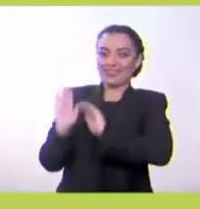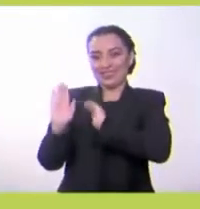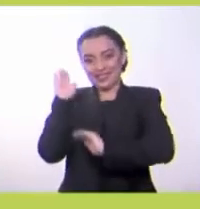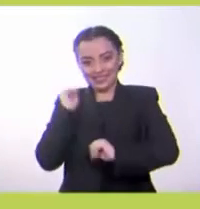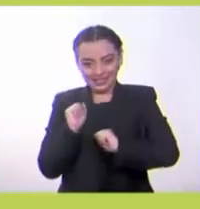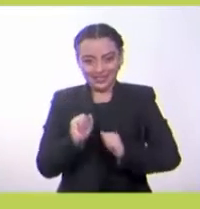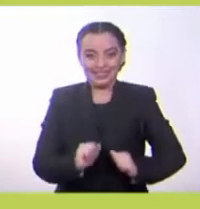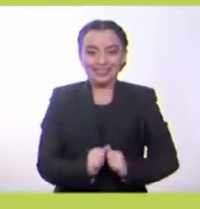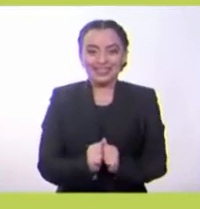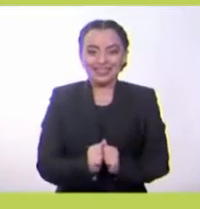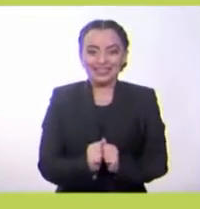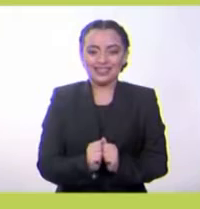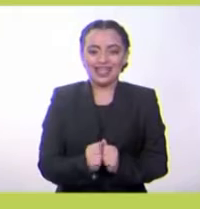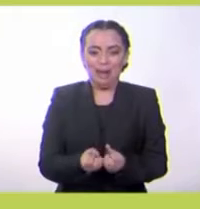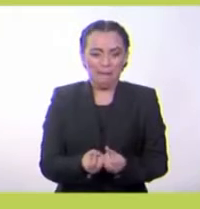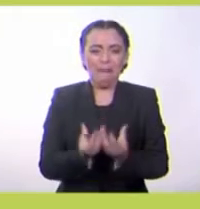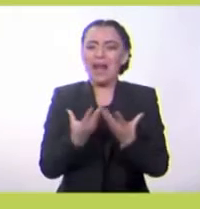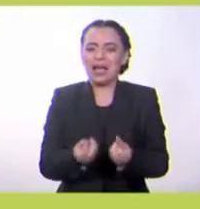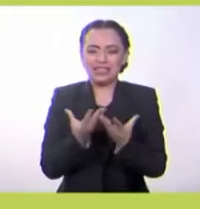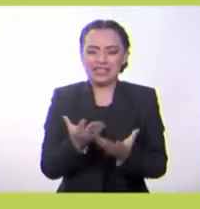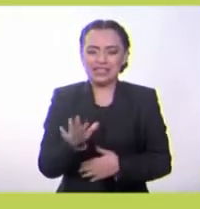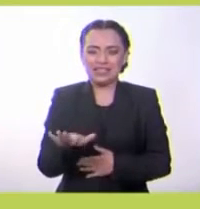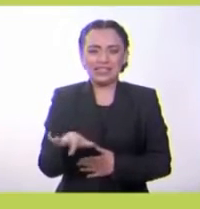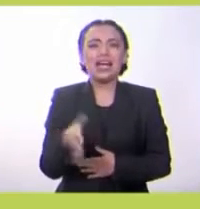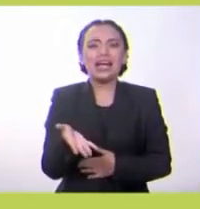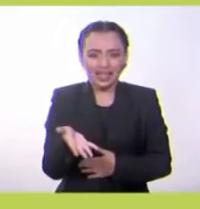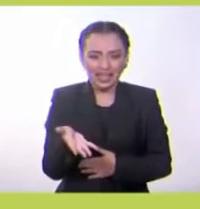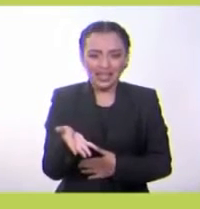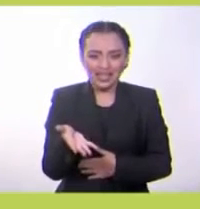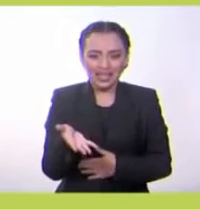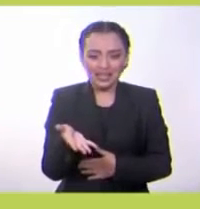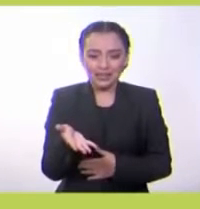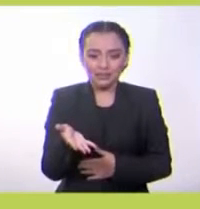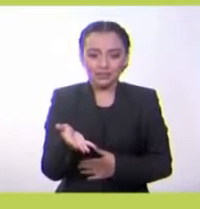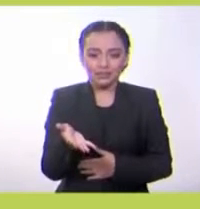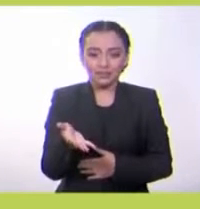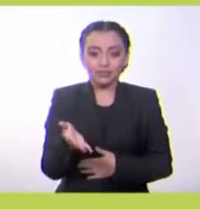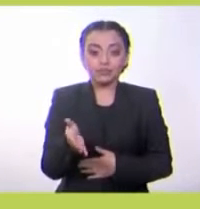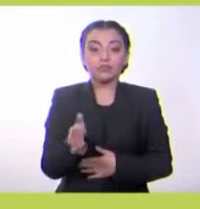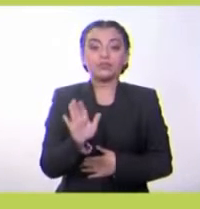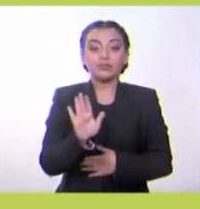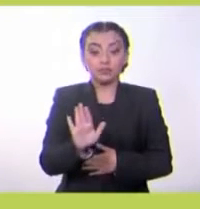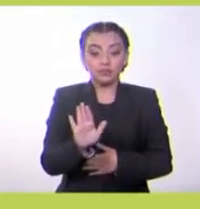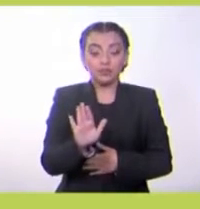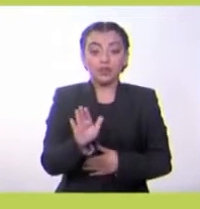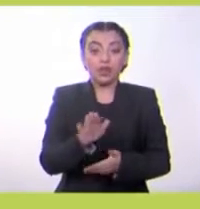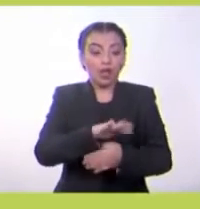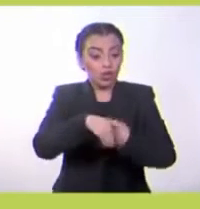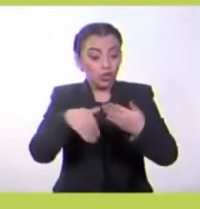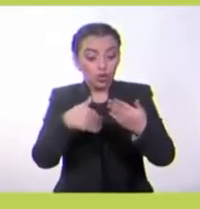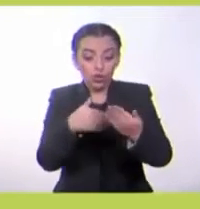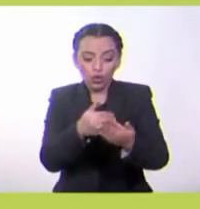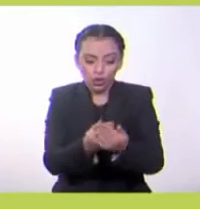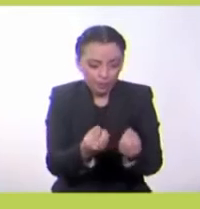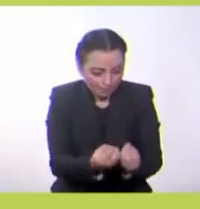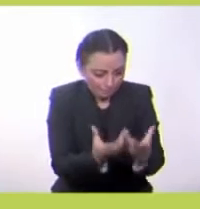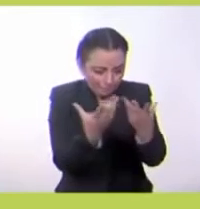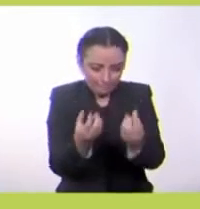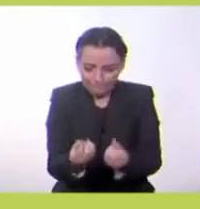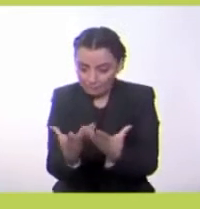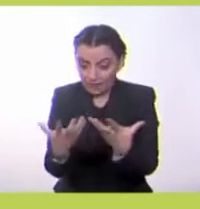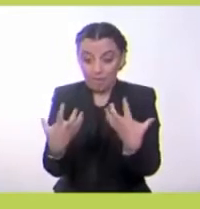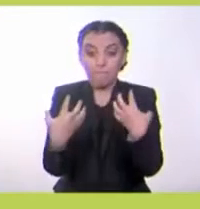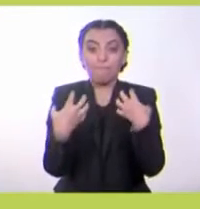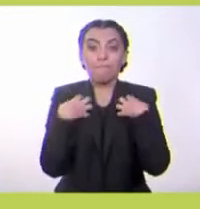¿Qué son las plantas? Planta, planta. Son todos los seres vivos capaces de elaborar su propio